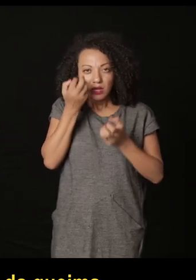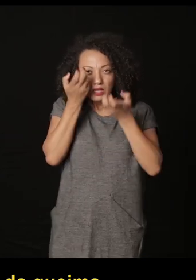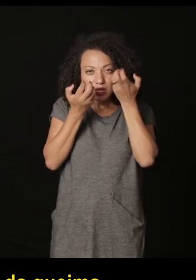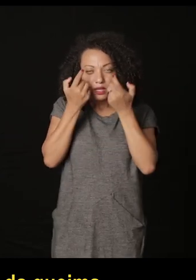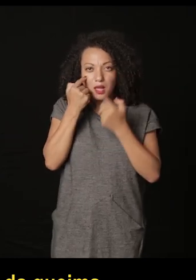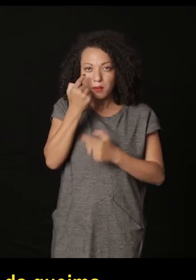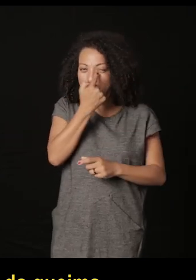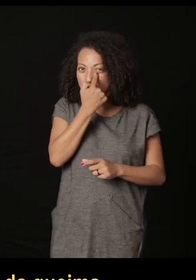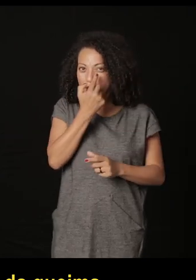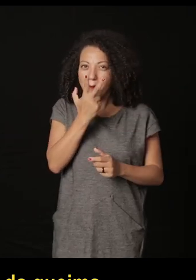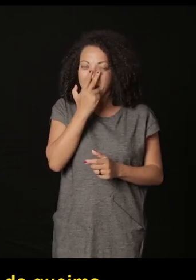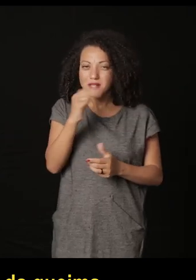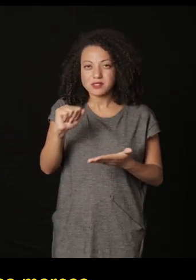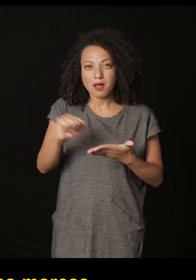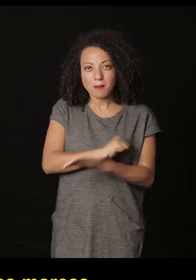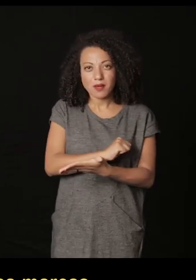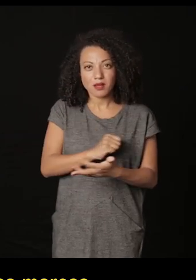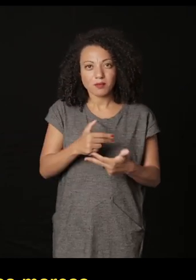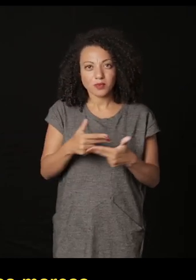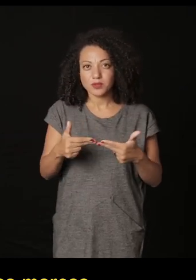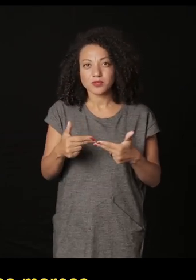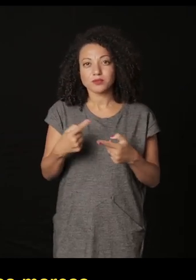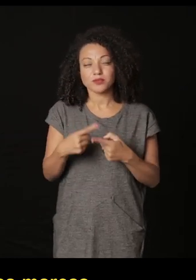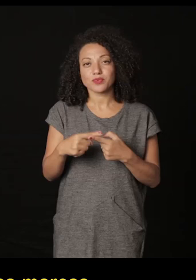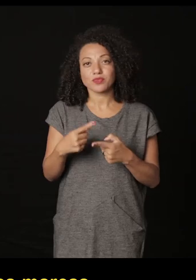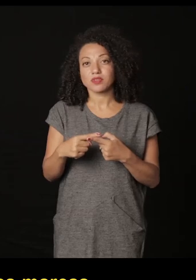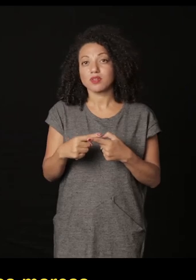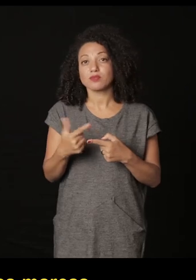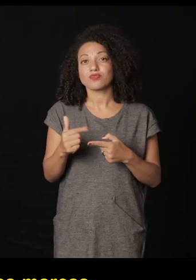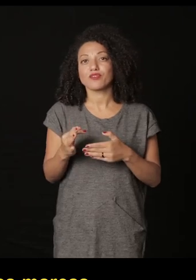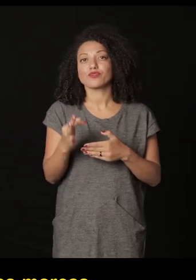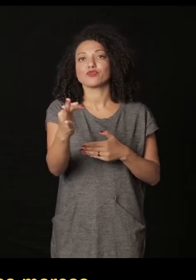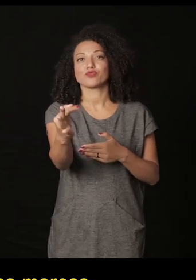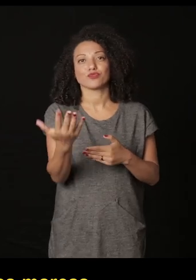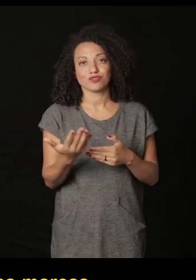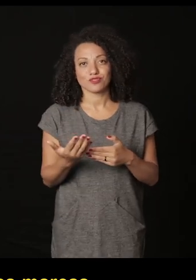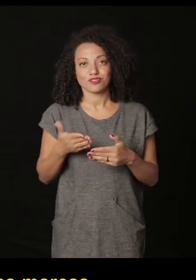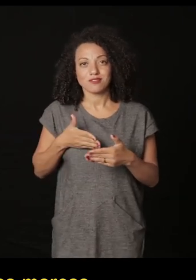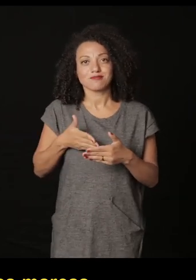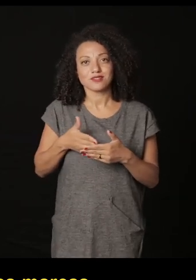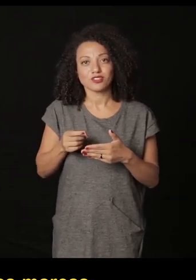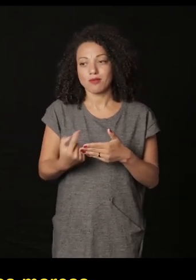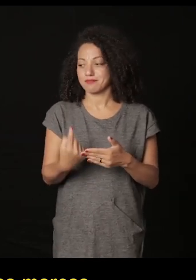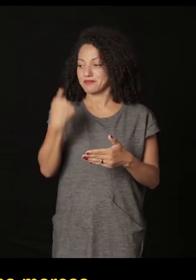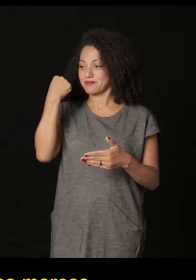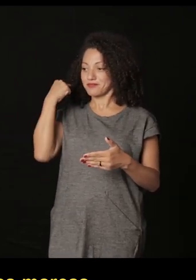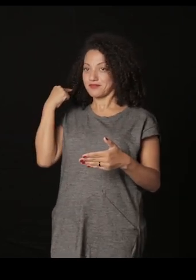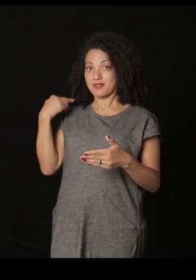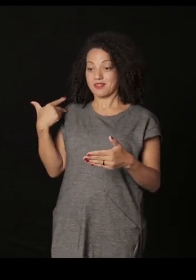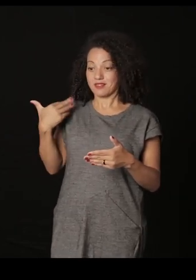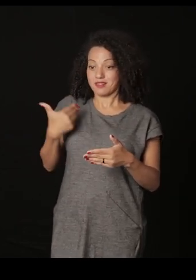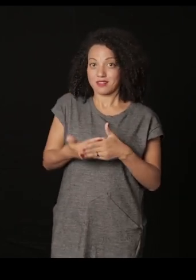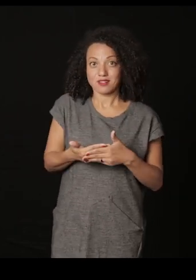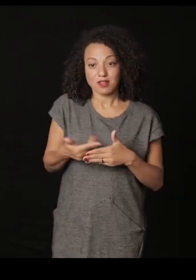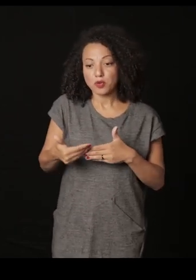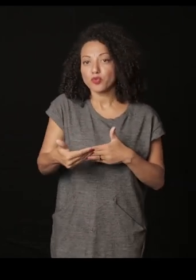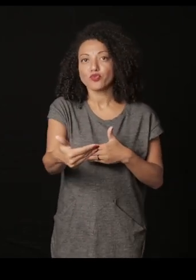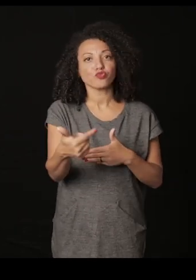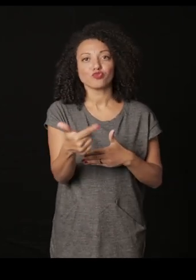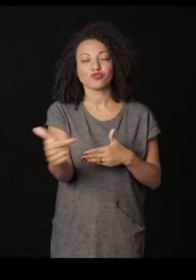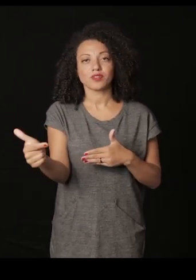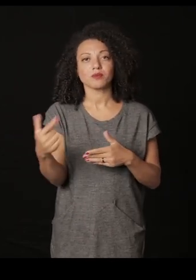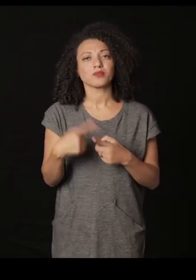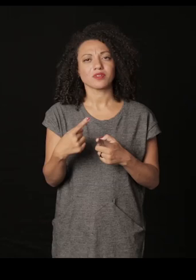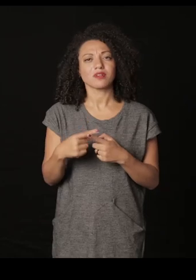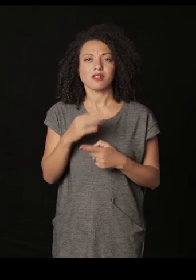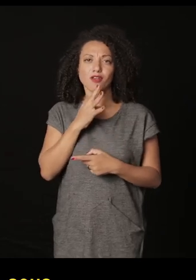o de quemar los ojos sobre todo es como si tratara de borrar esas huellas de lo que no fue hacia el futuro hacia el pasado lo cual es